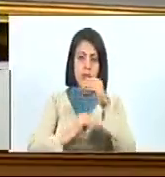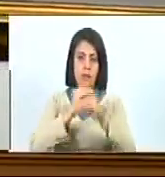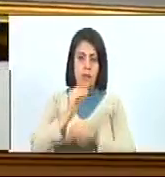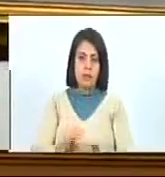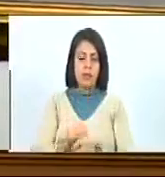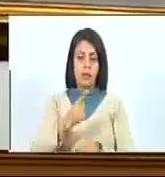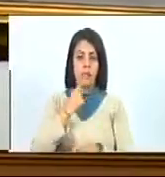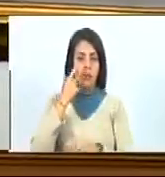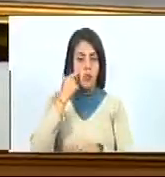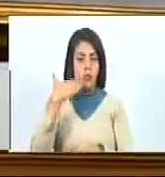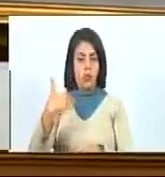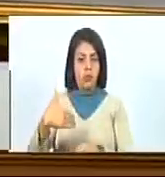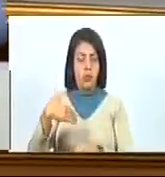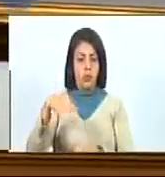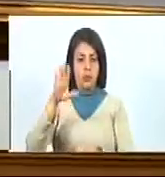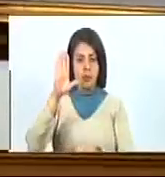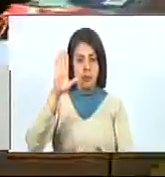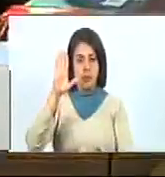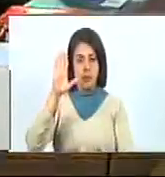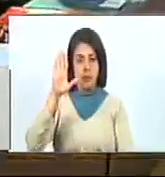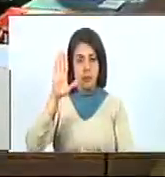indicarlo con la señal de costumbre.